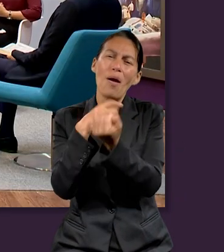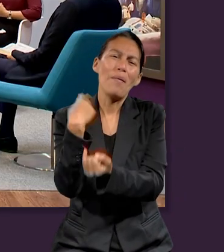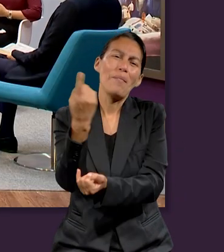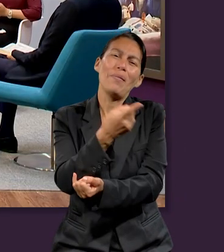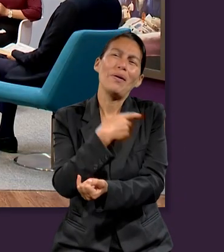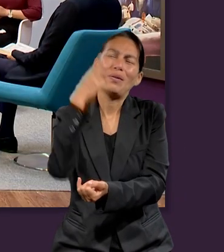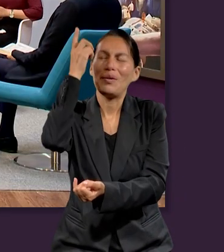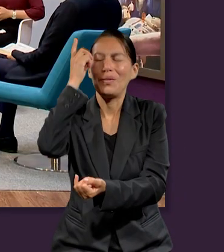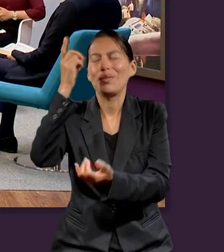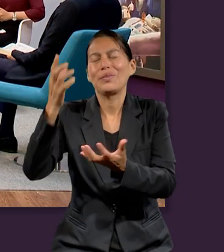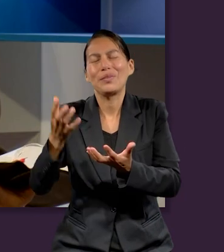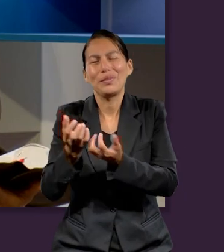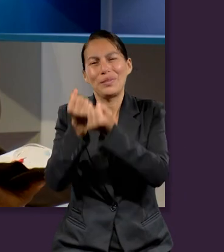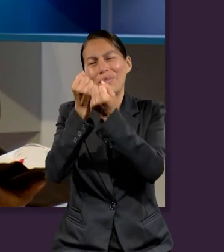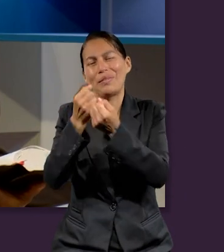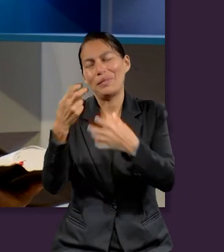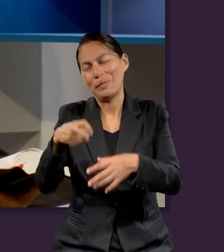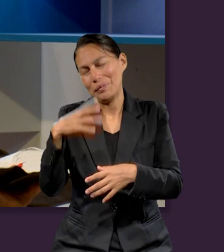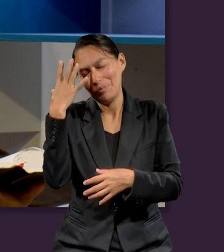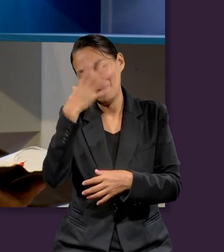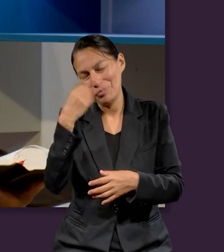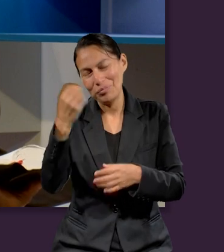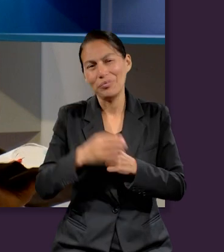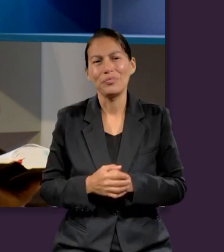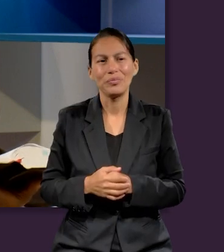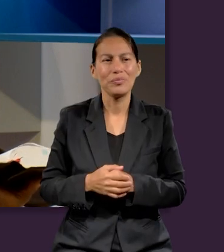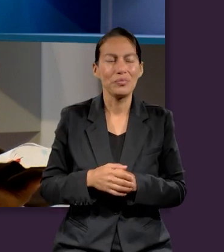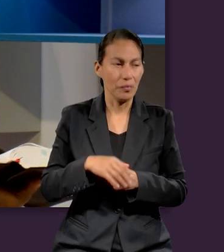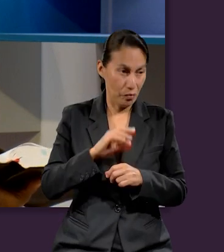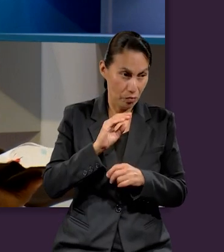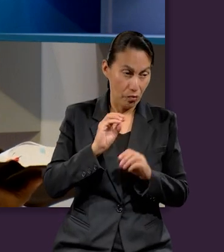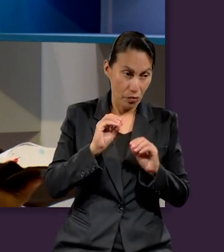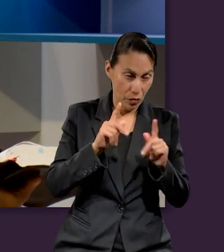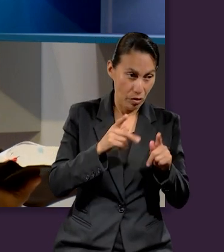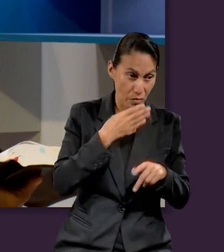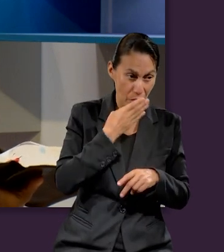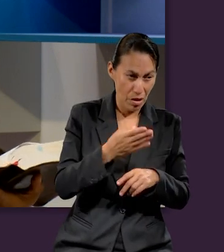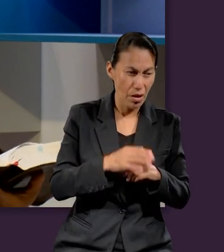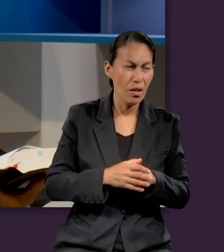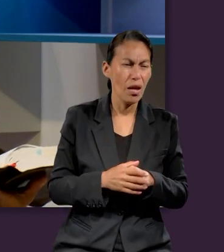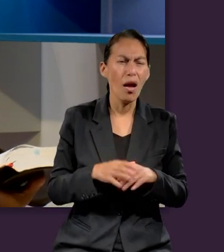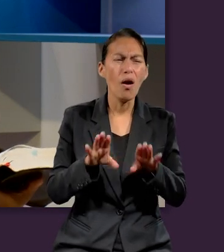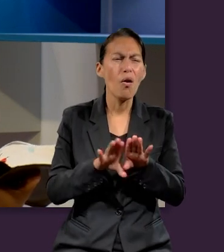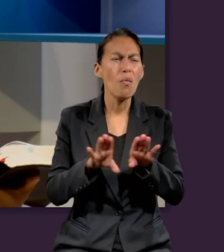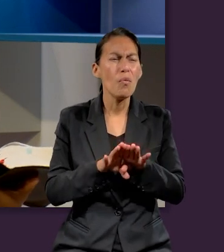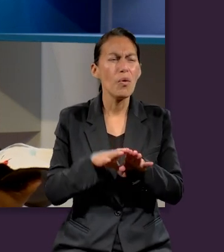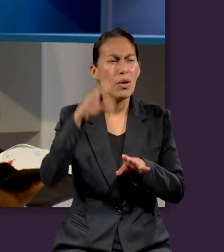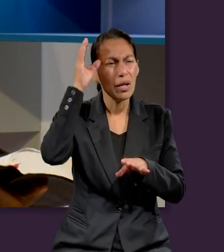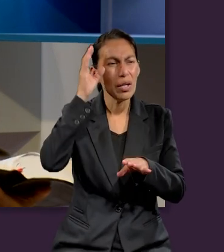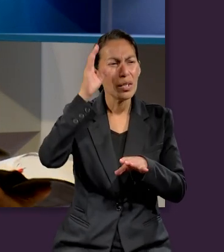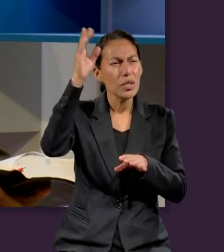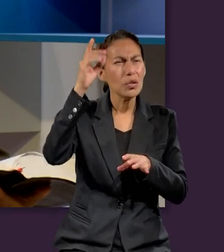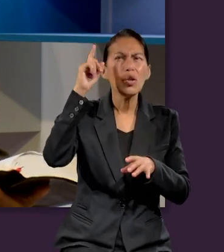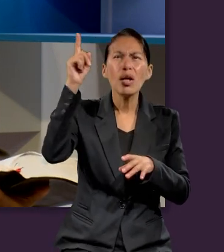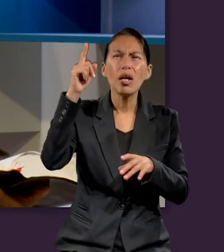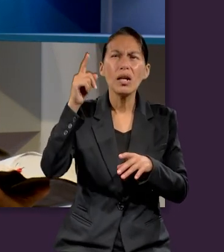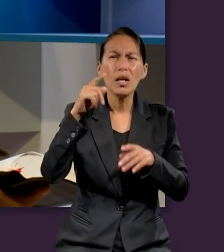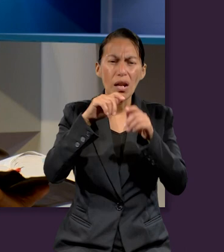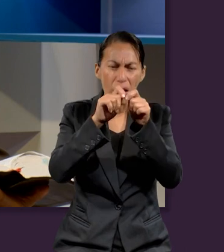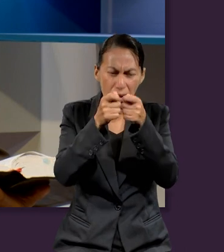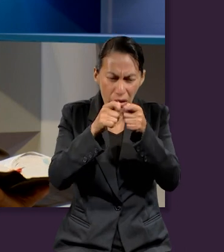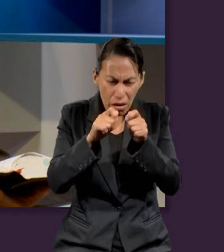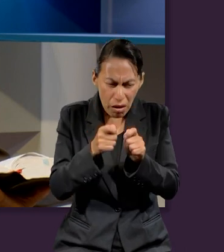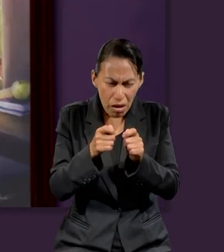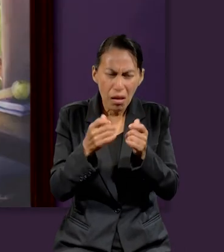Excelente, gracias. ¿Nos puedes compartir algo referente a ello? Que Cristo, aparte de ser nuestro Creador, también es nuestro